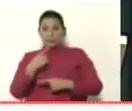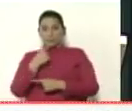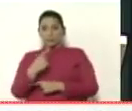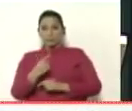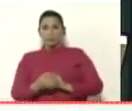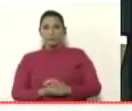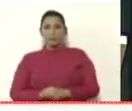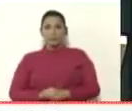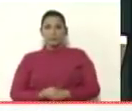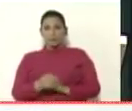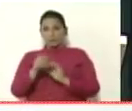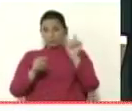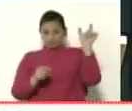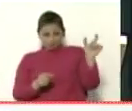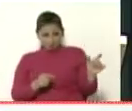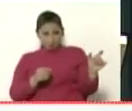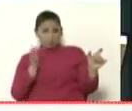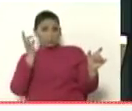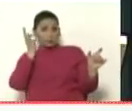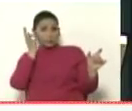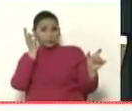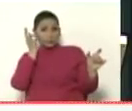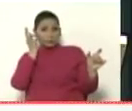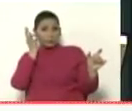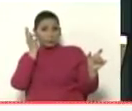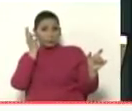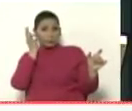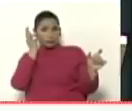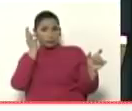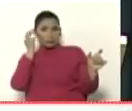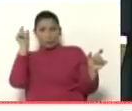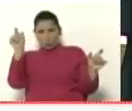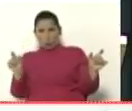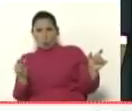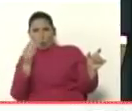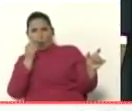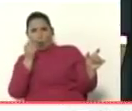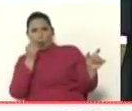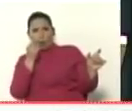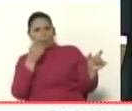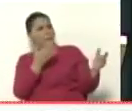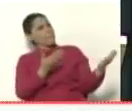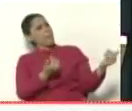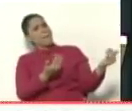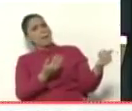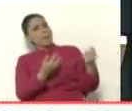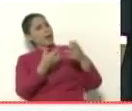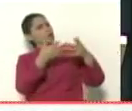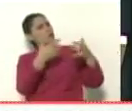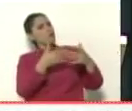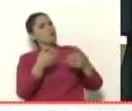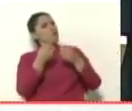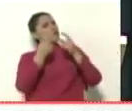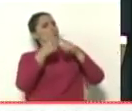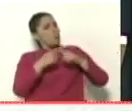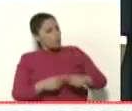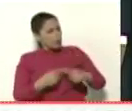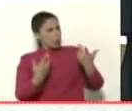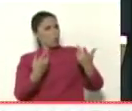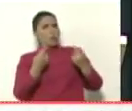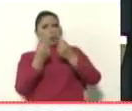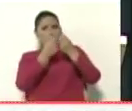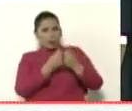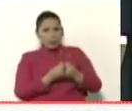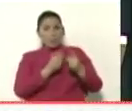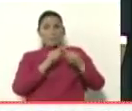a Rosana de Cúcuta, el señor Marrero, que le mande los números de cuentas para hacer el